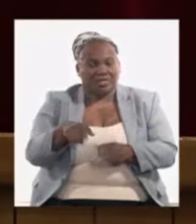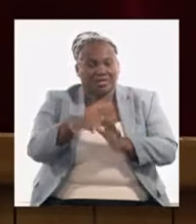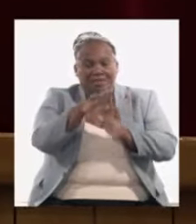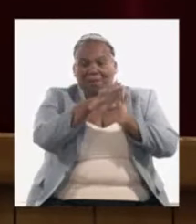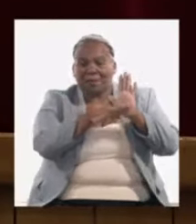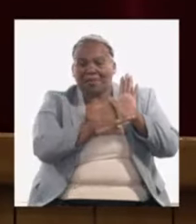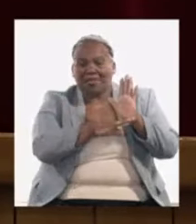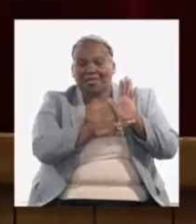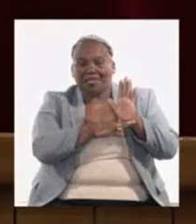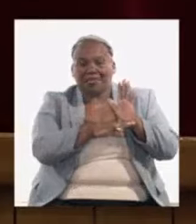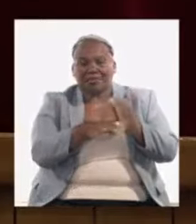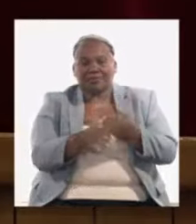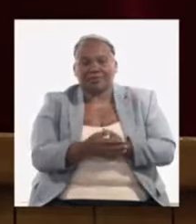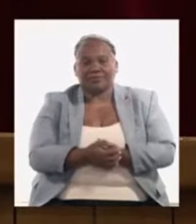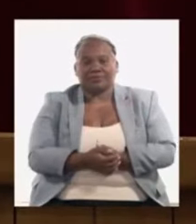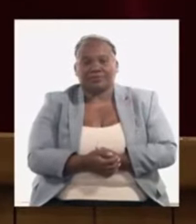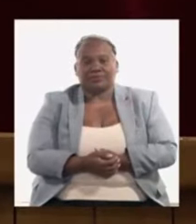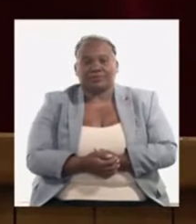tenemos que implementar